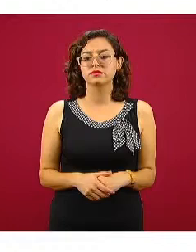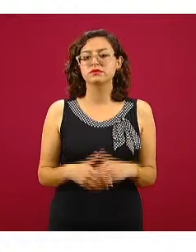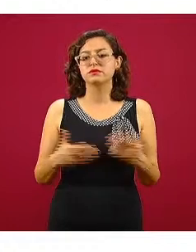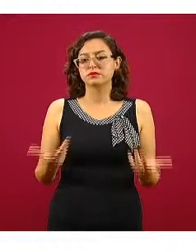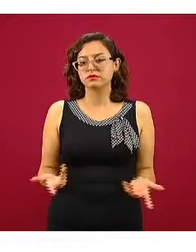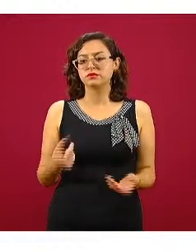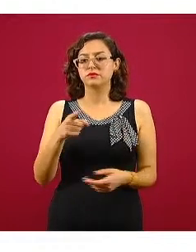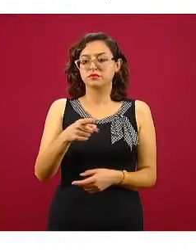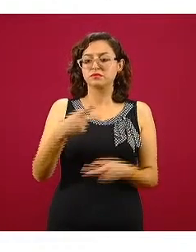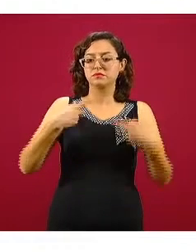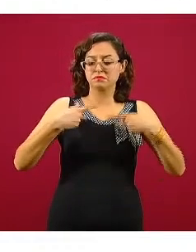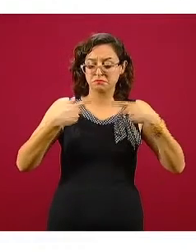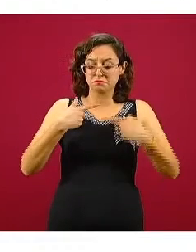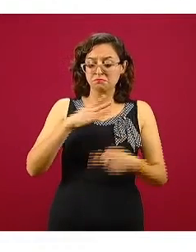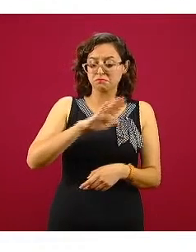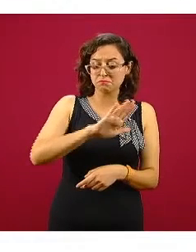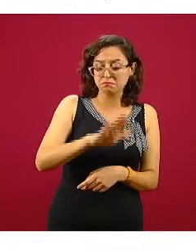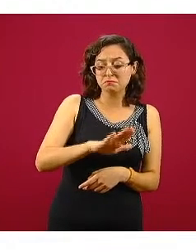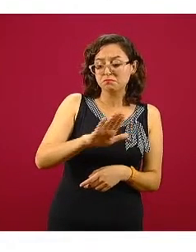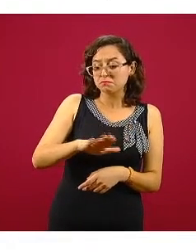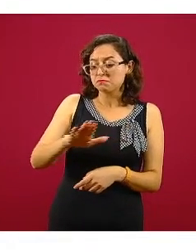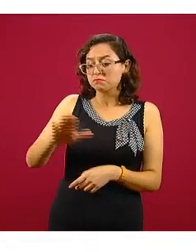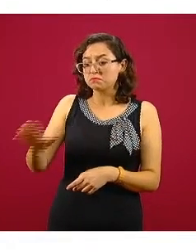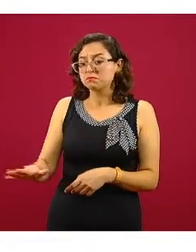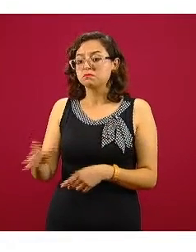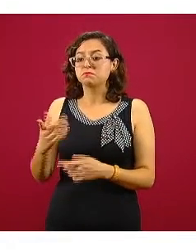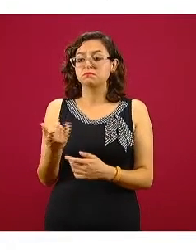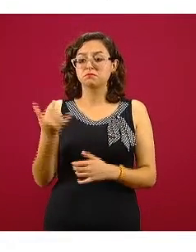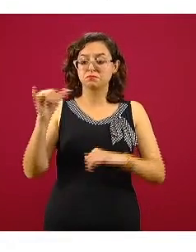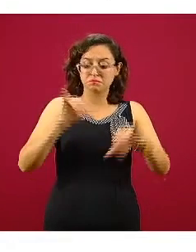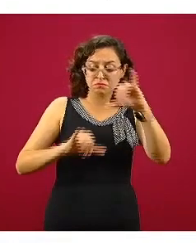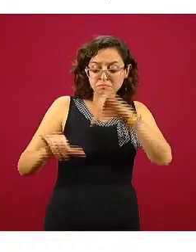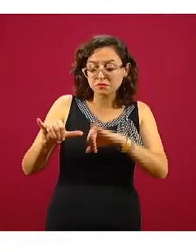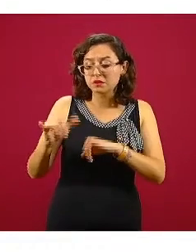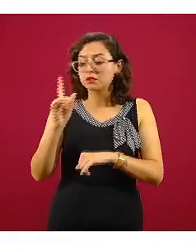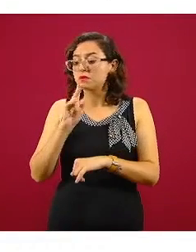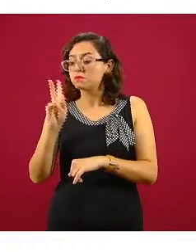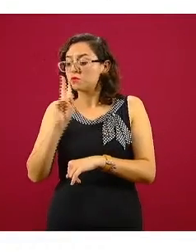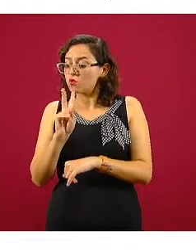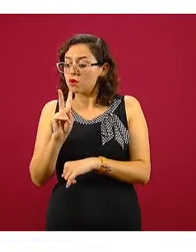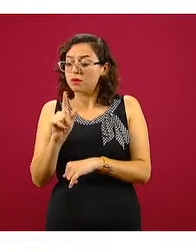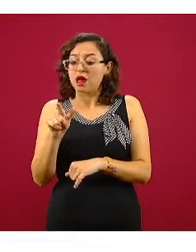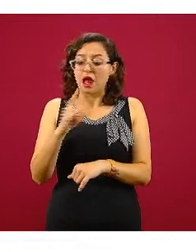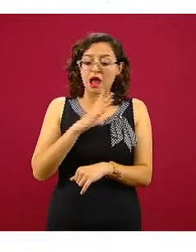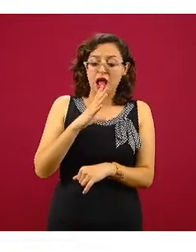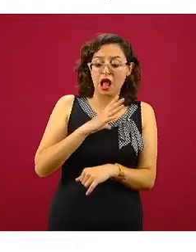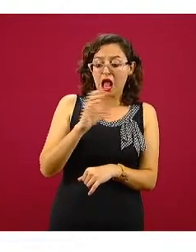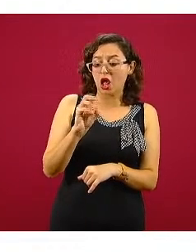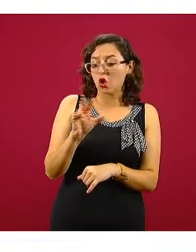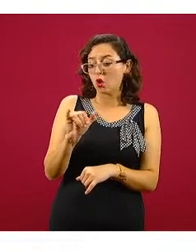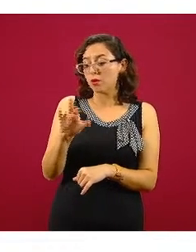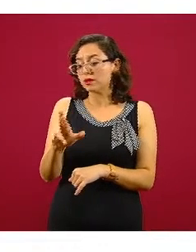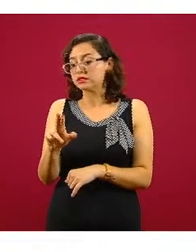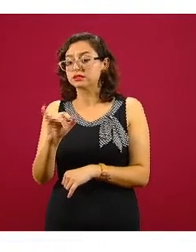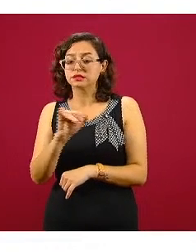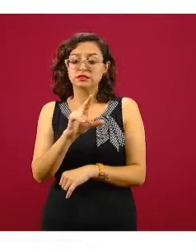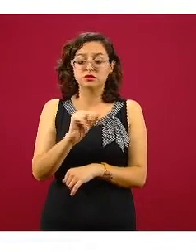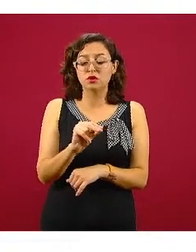aquellas defunciones que se tomó una muestra para poder confirmar o descartar la presencia del virus, 3